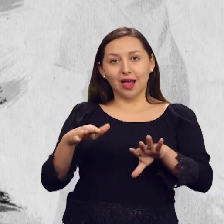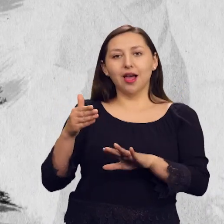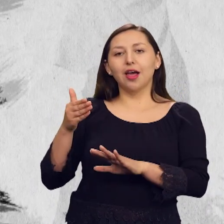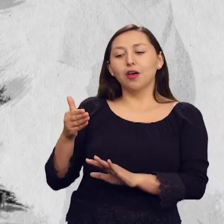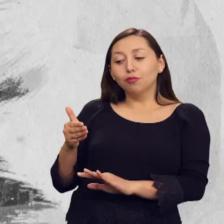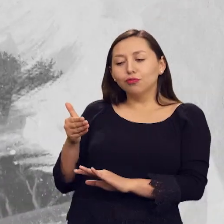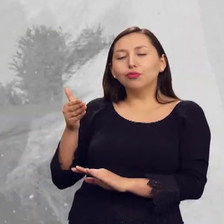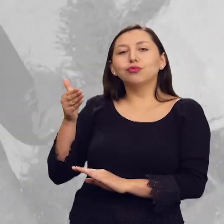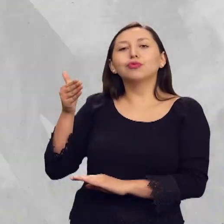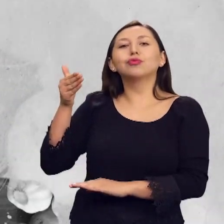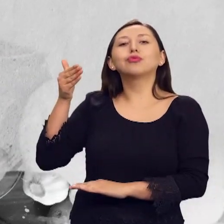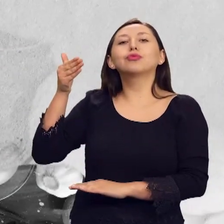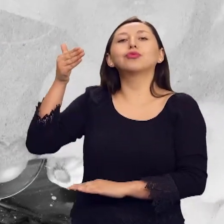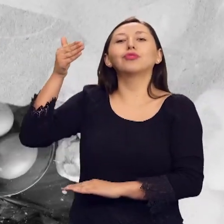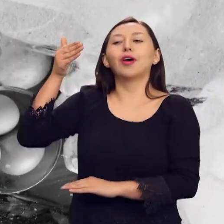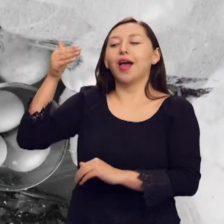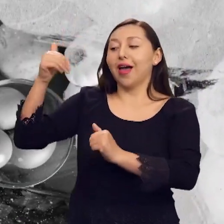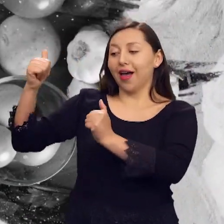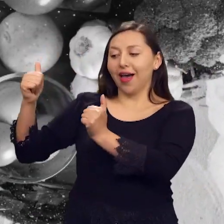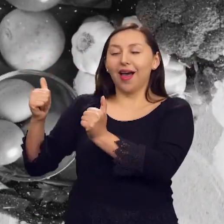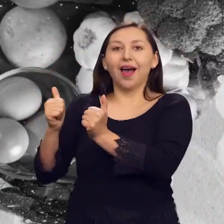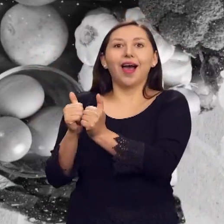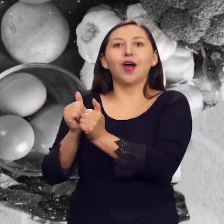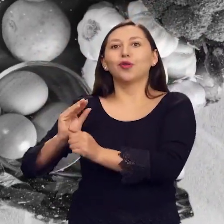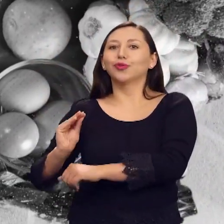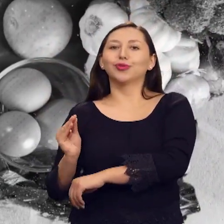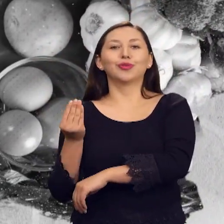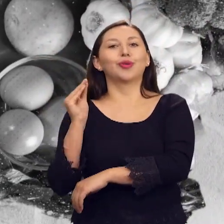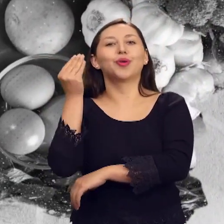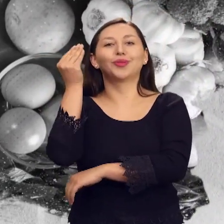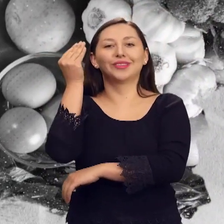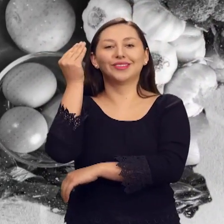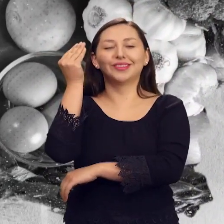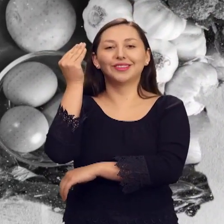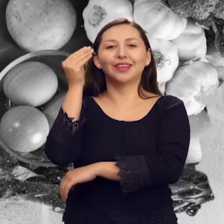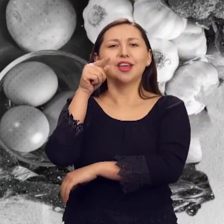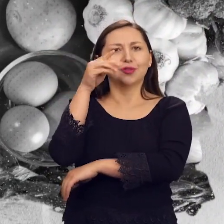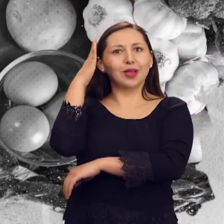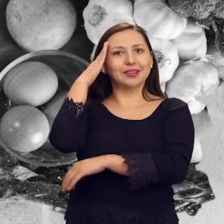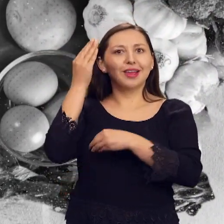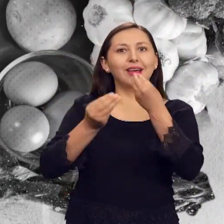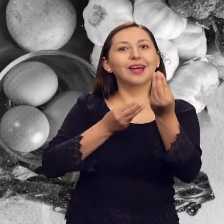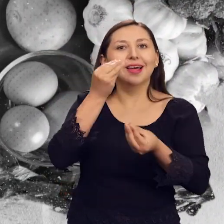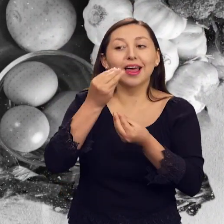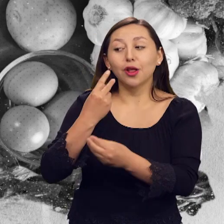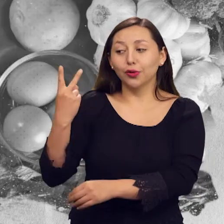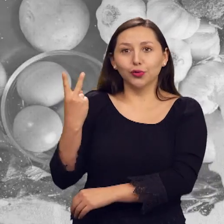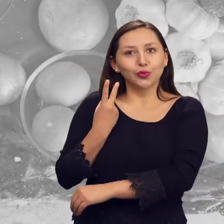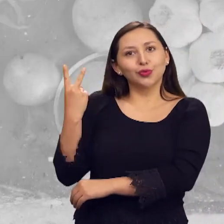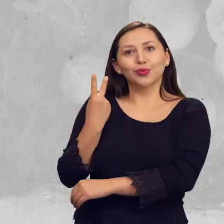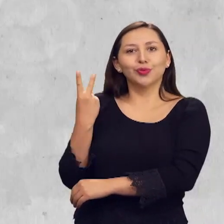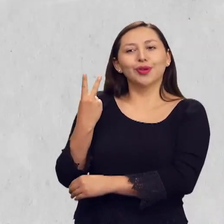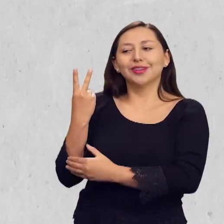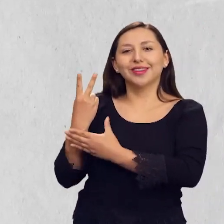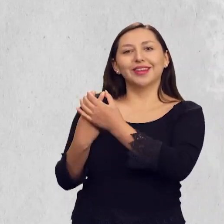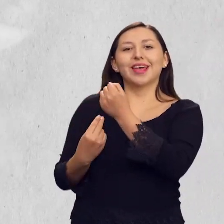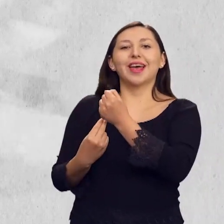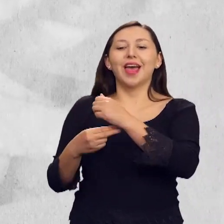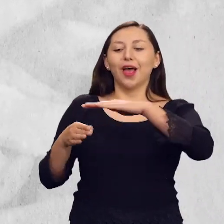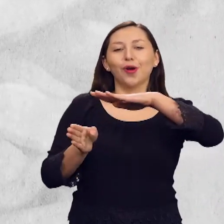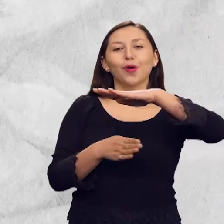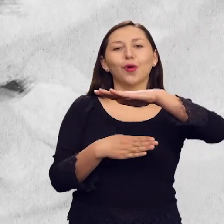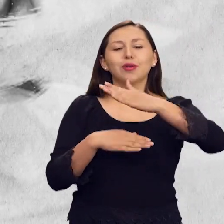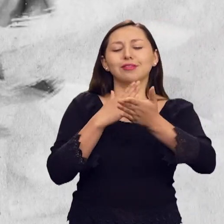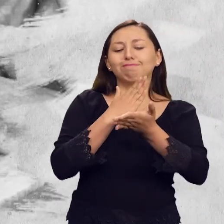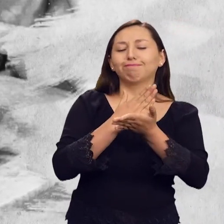acompañando cuando llegaron los cambios durante la pubertad. ¿Saben qué hacíamos juntos? Cocinábamos platillos